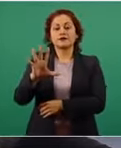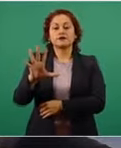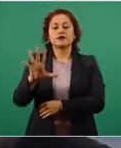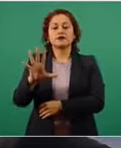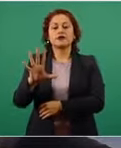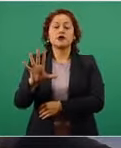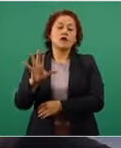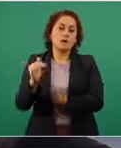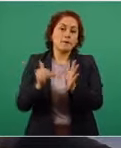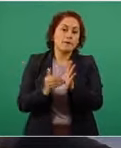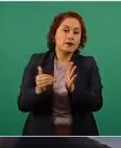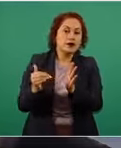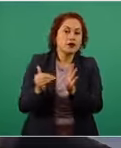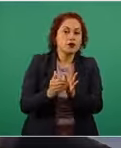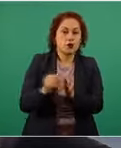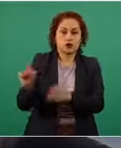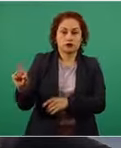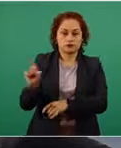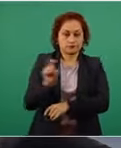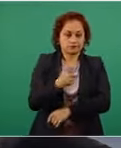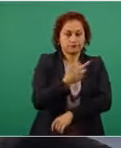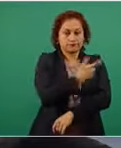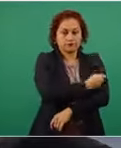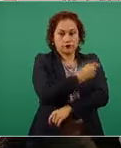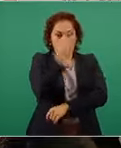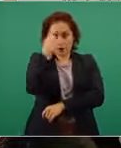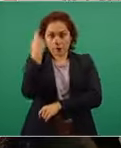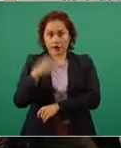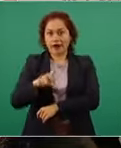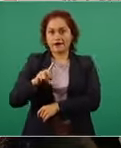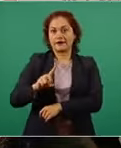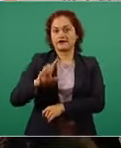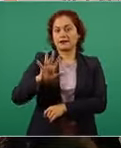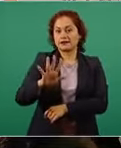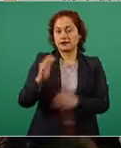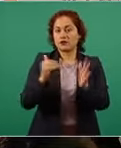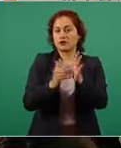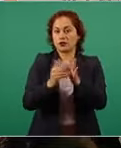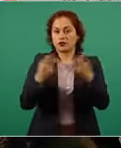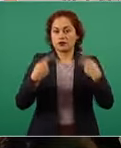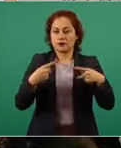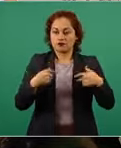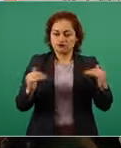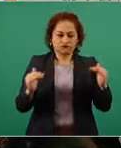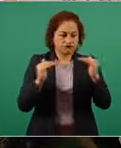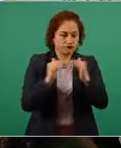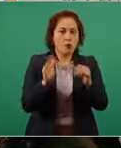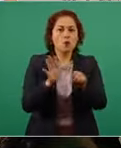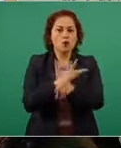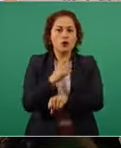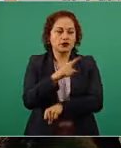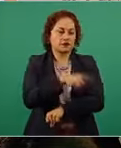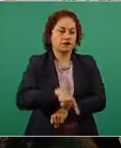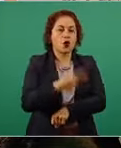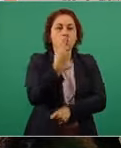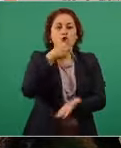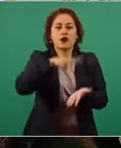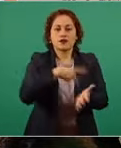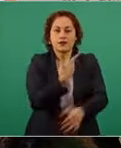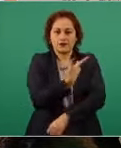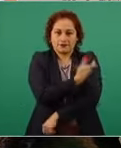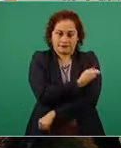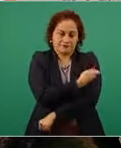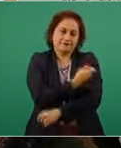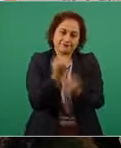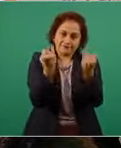de personas, porque esta vacuna es una sola dosis, no dos. Ya llegaron a México dos millones de dosis que se están